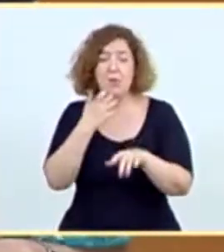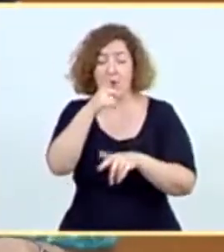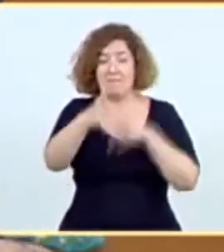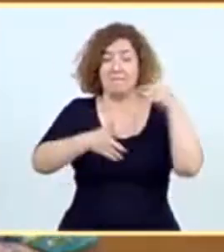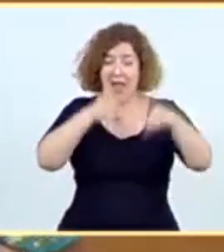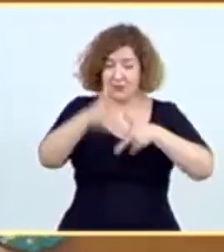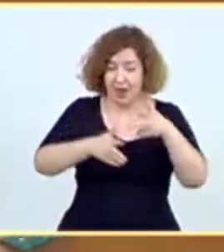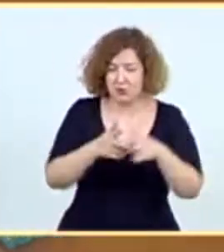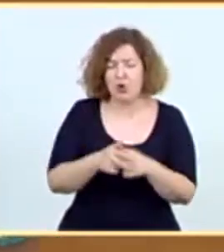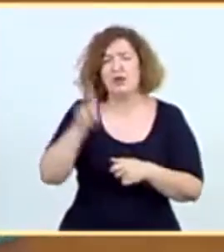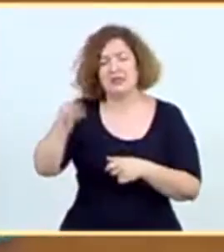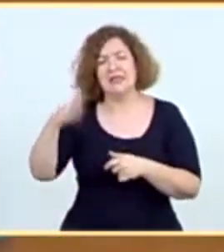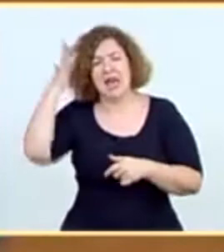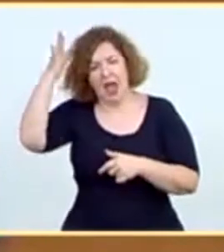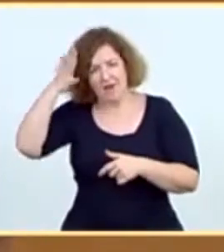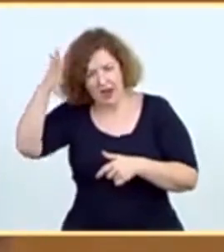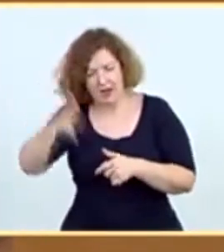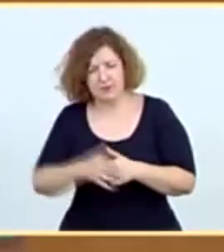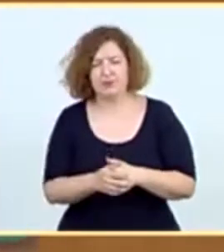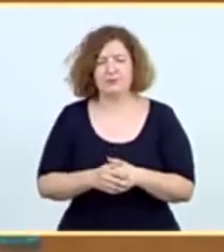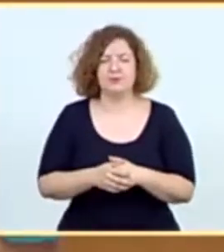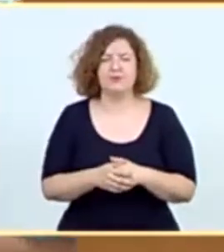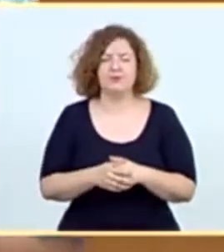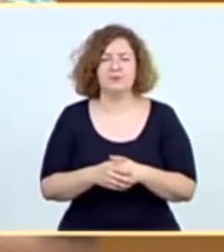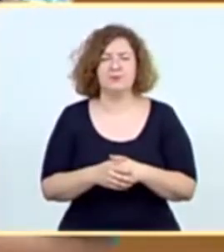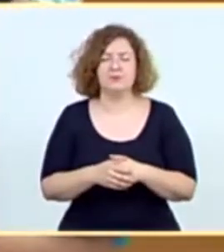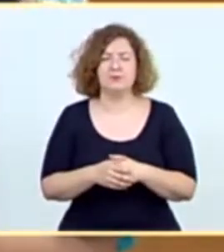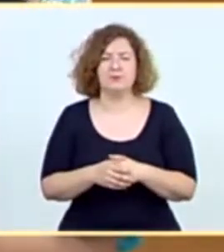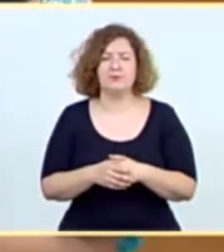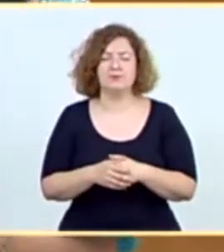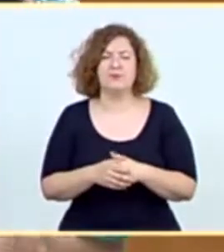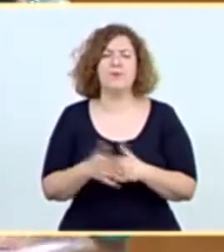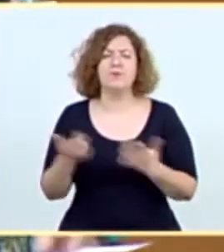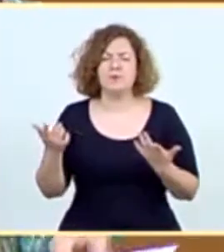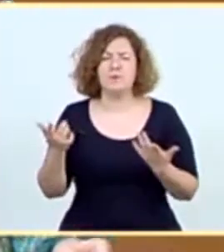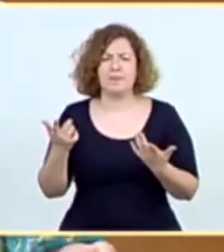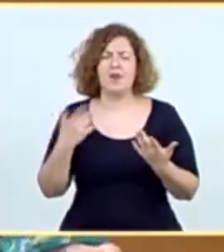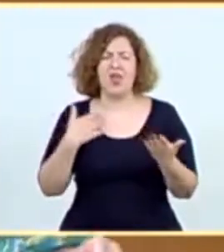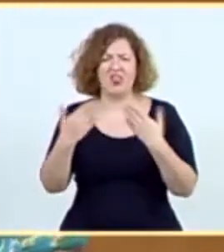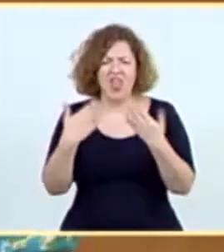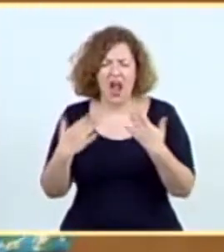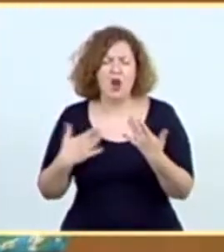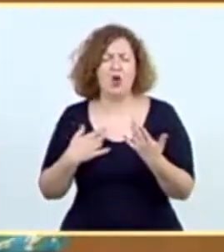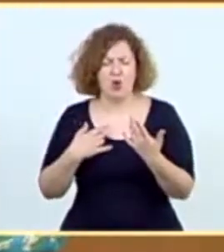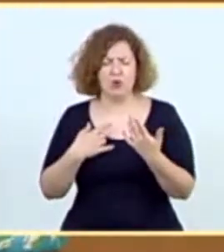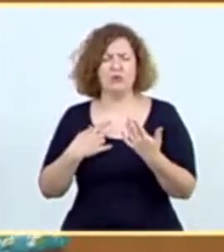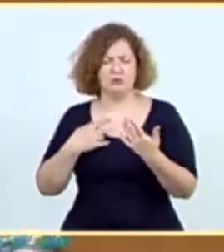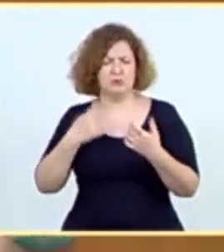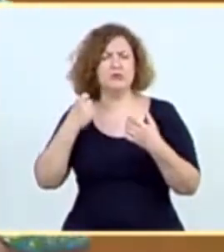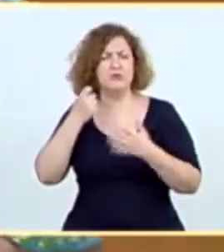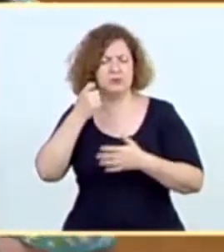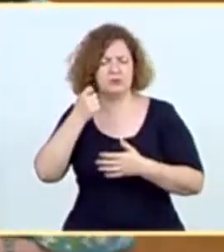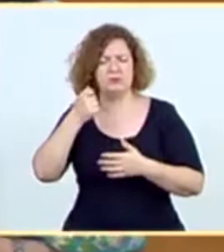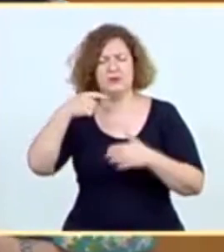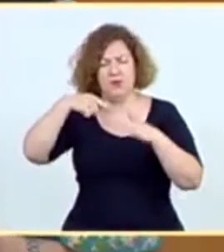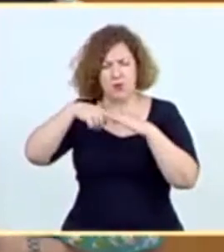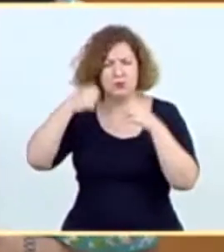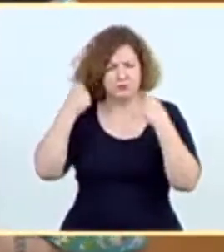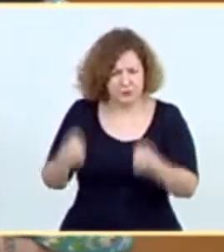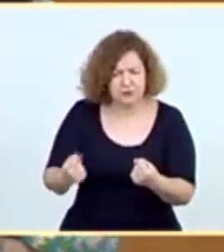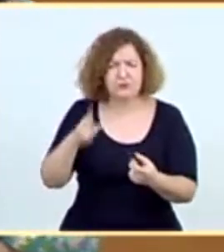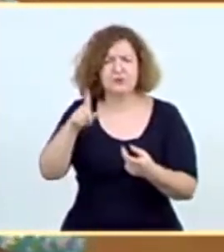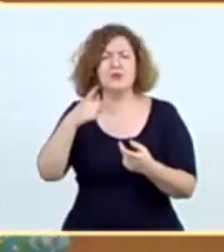y también con el de Navarra. Señoría, diálogo intenso, diálogo importante. Pero además, señoría,